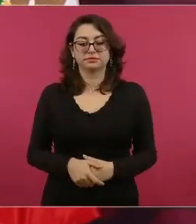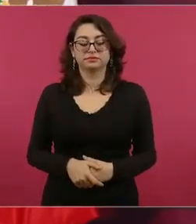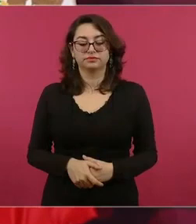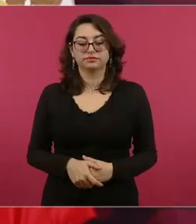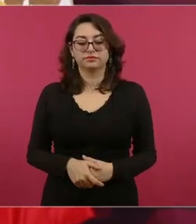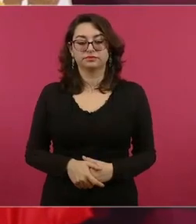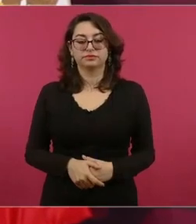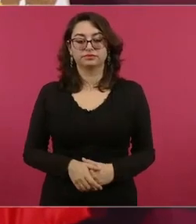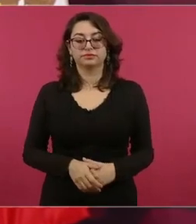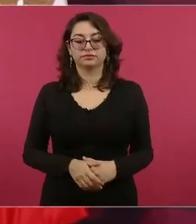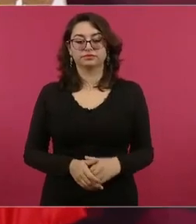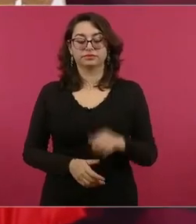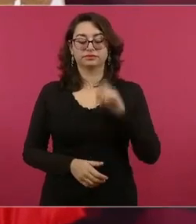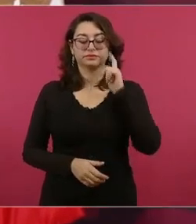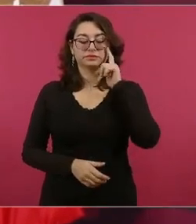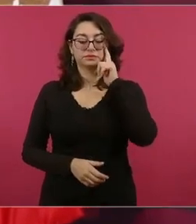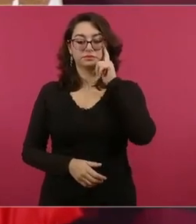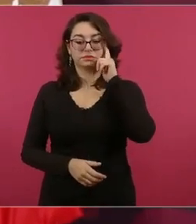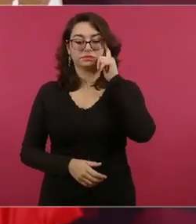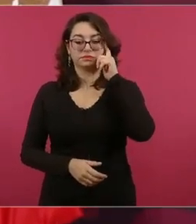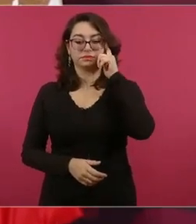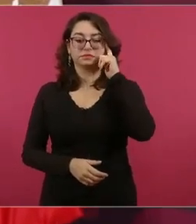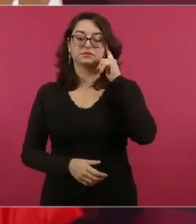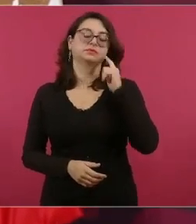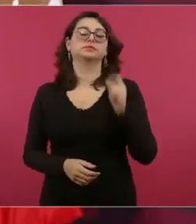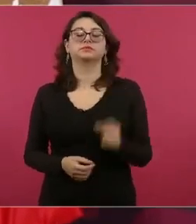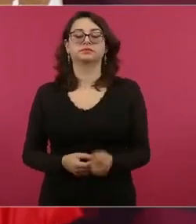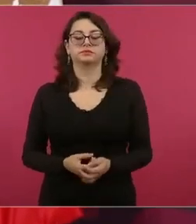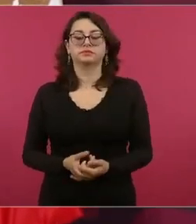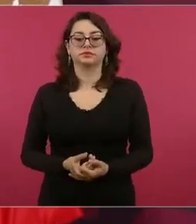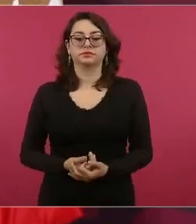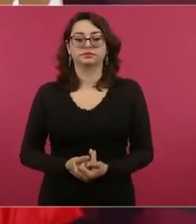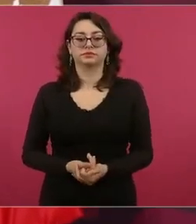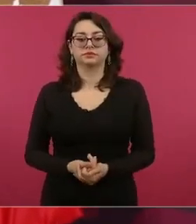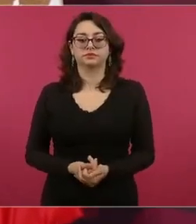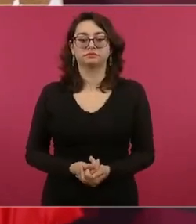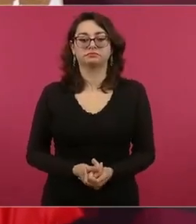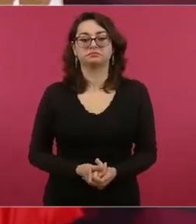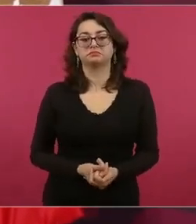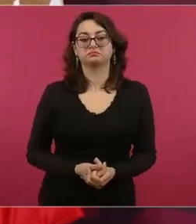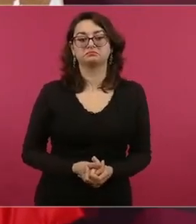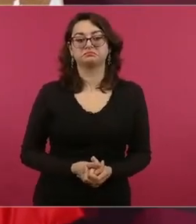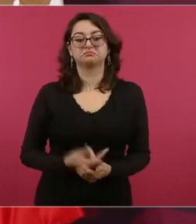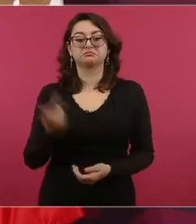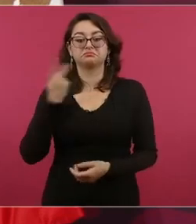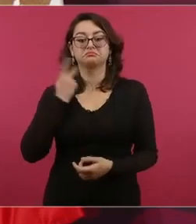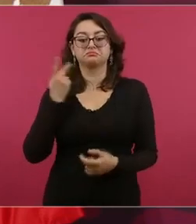hay diferencias,